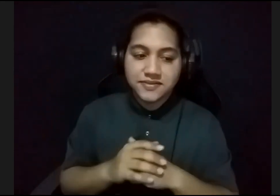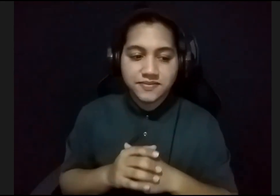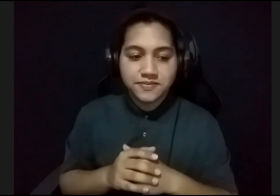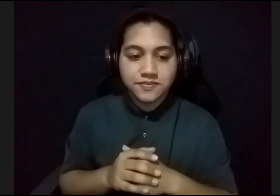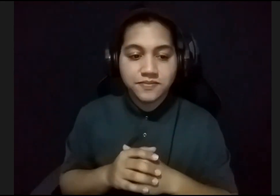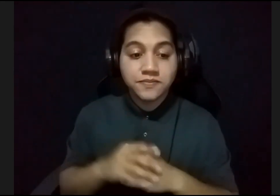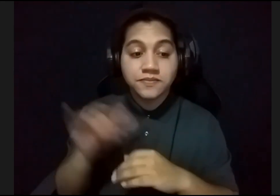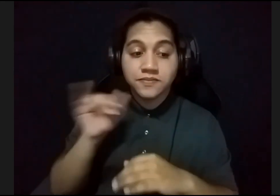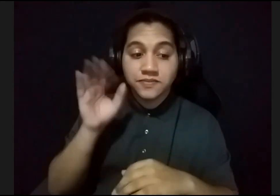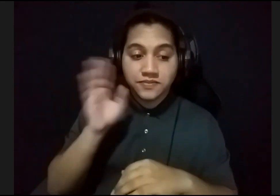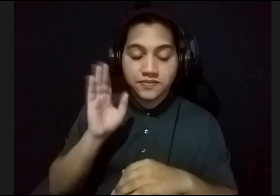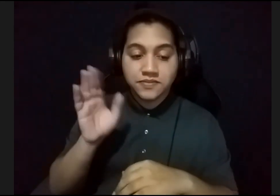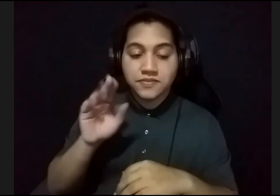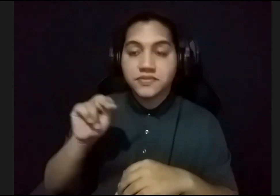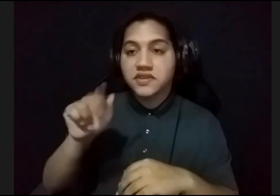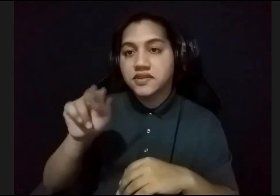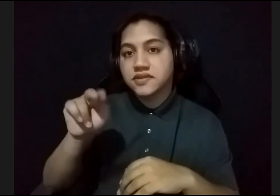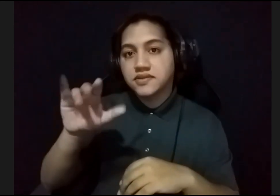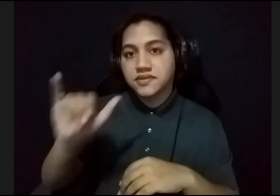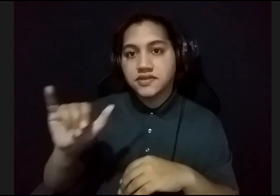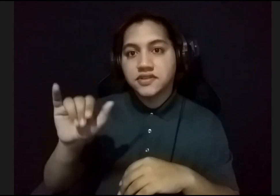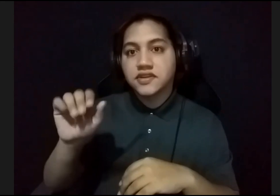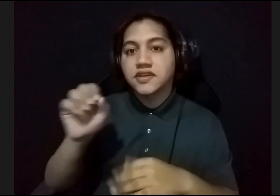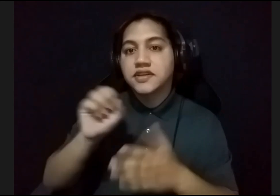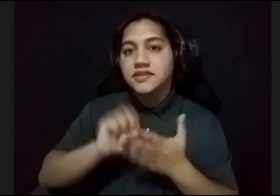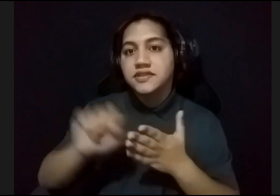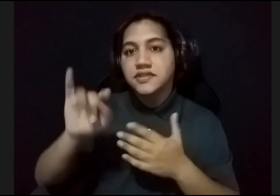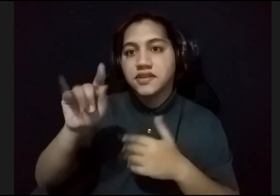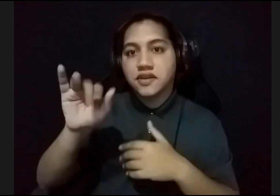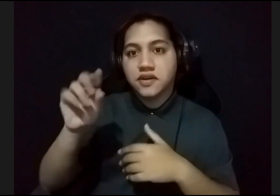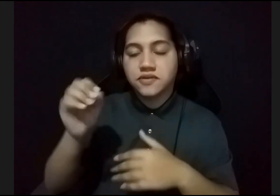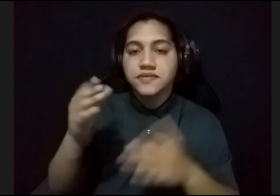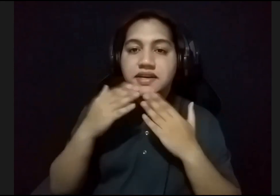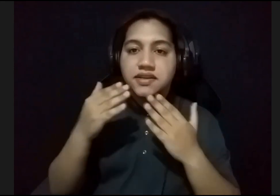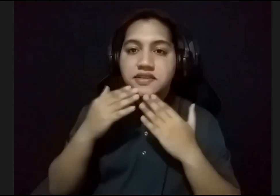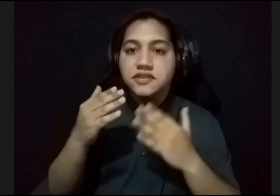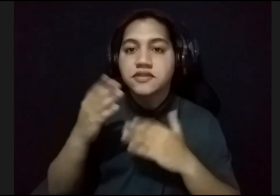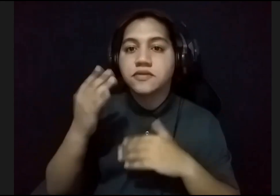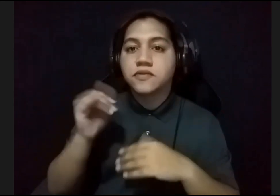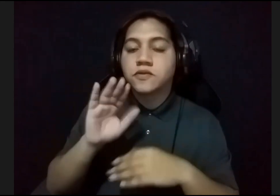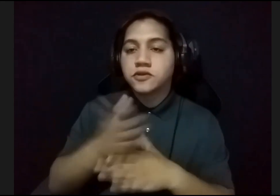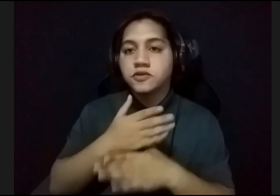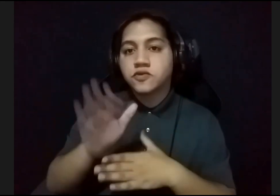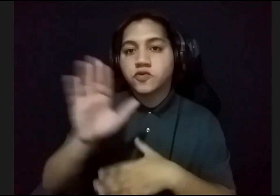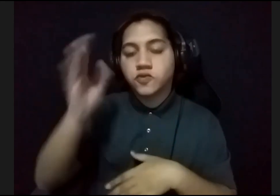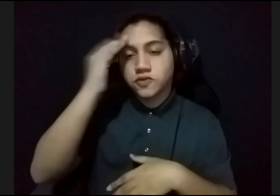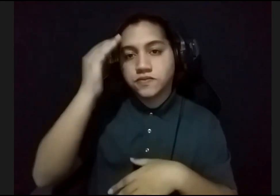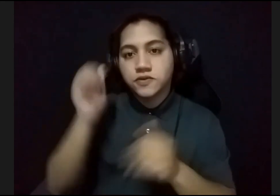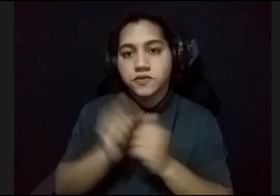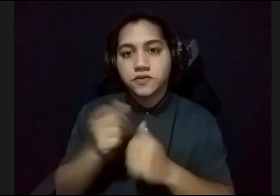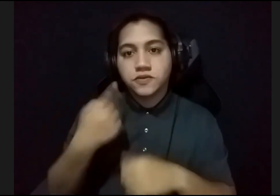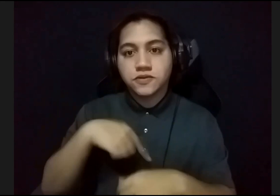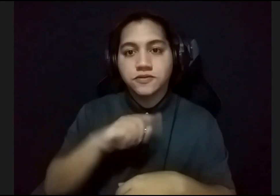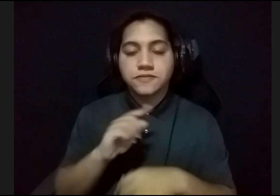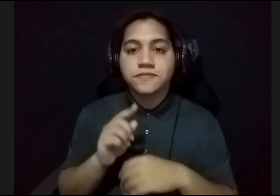saludos Nancy Santiago. Gracias por compartir su conocimiento con nosotros. Así que